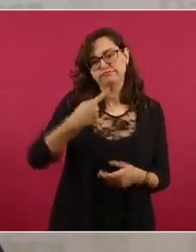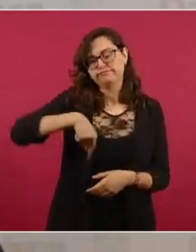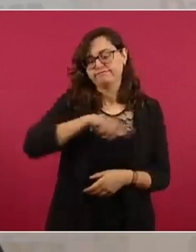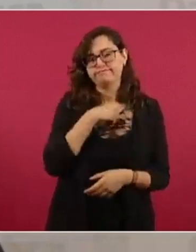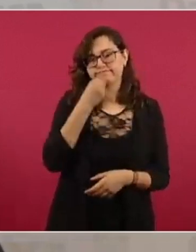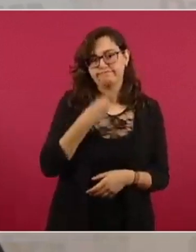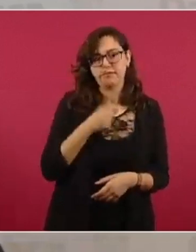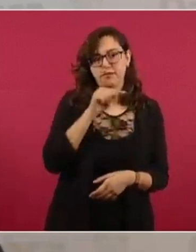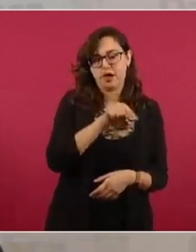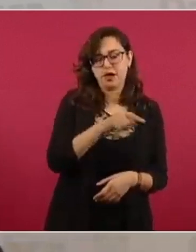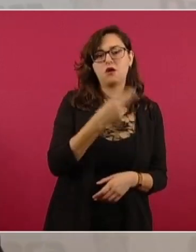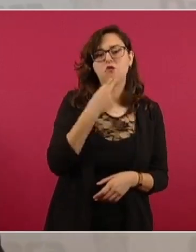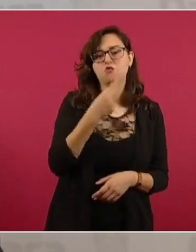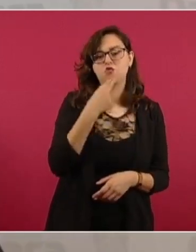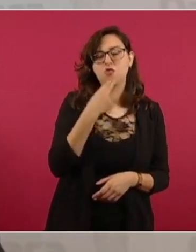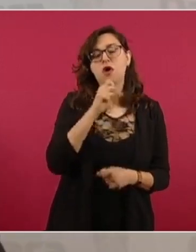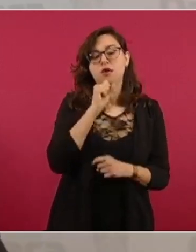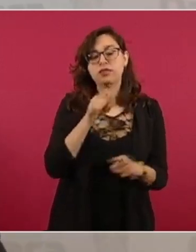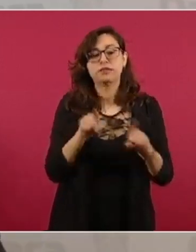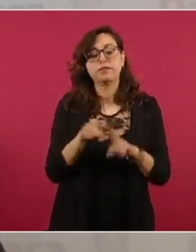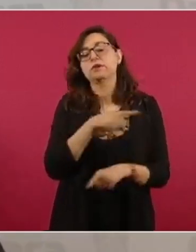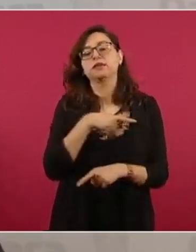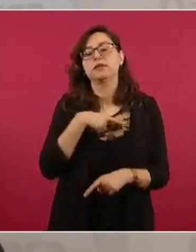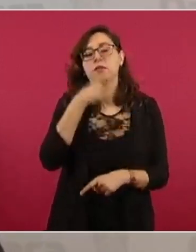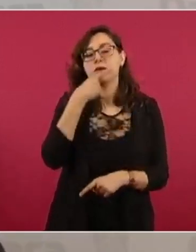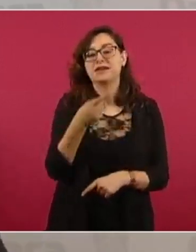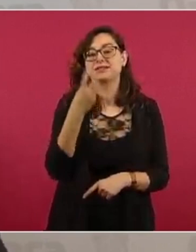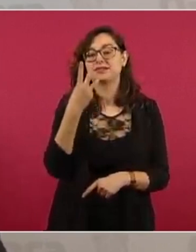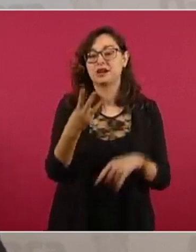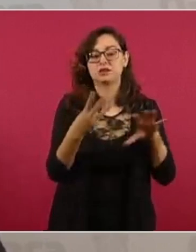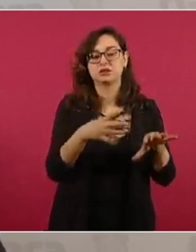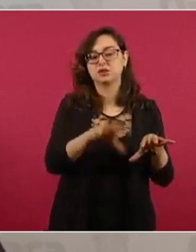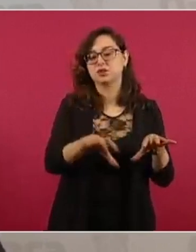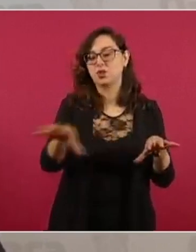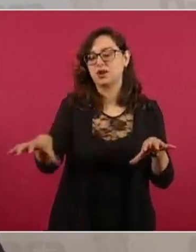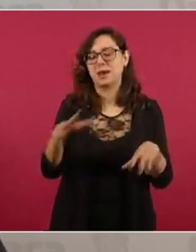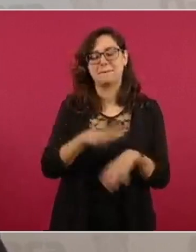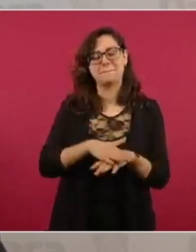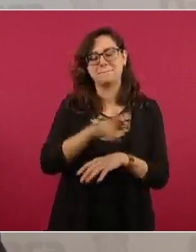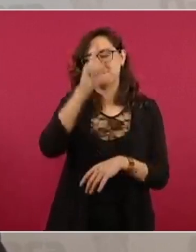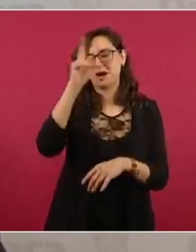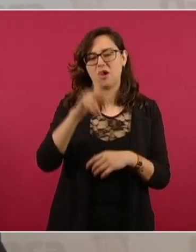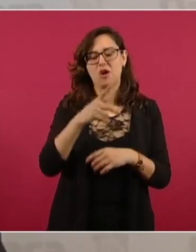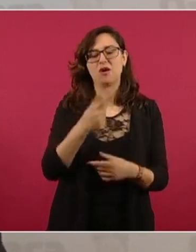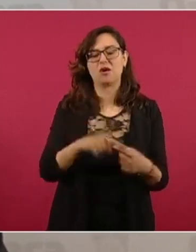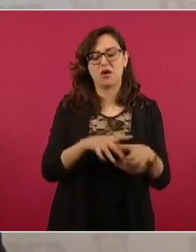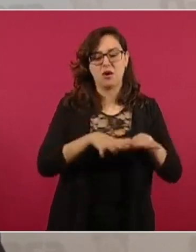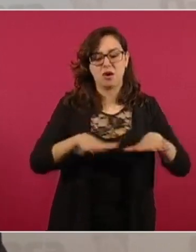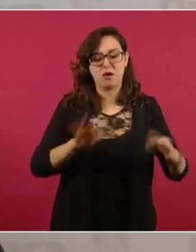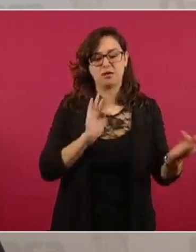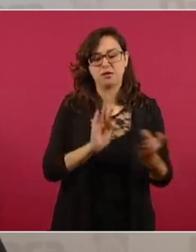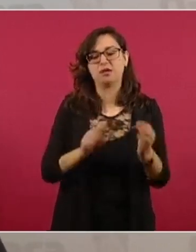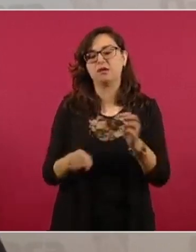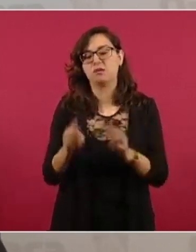es importante informar que en las tres zonas más afectadas de Oaxaca, es decir, la zona costera, la zona